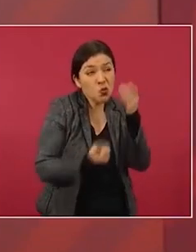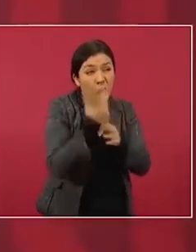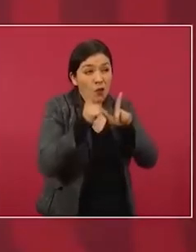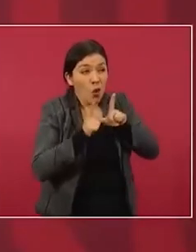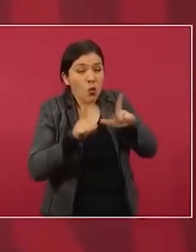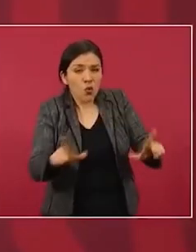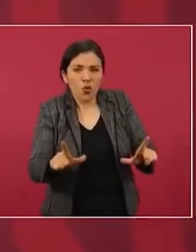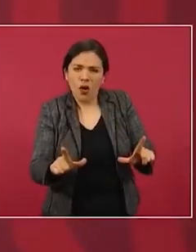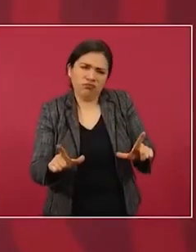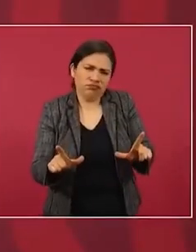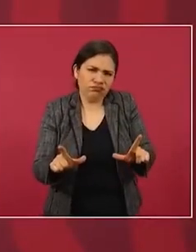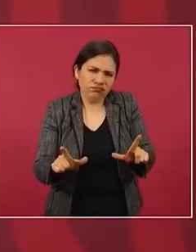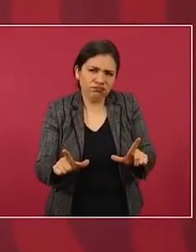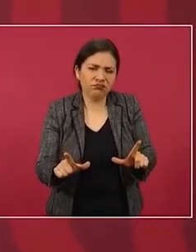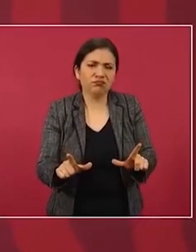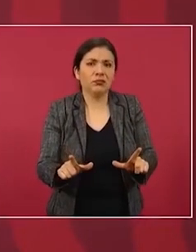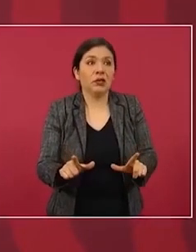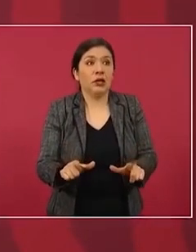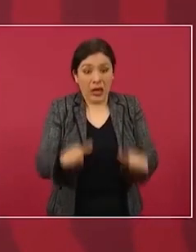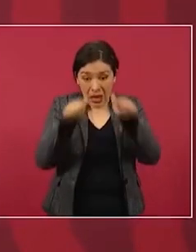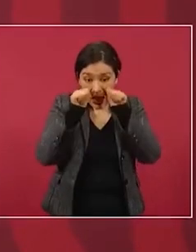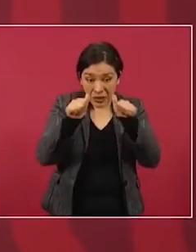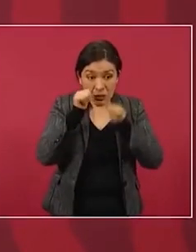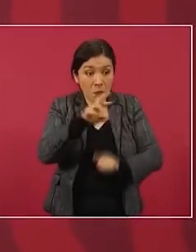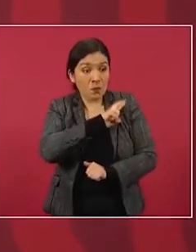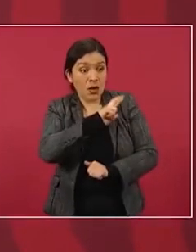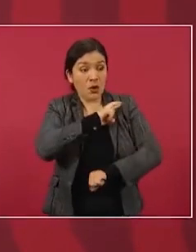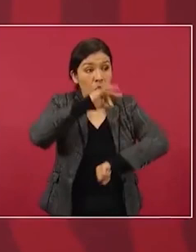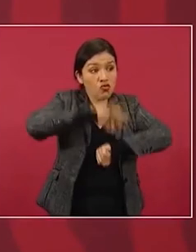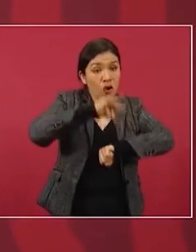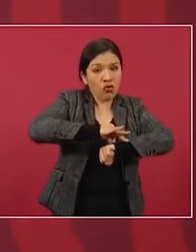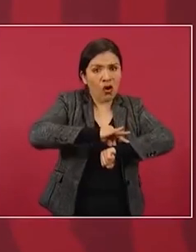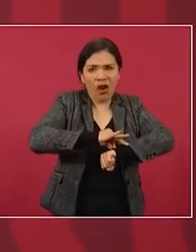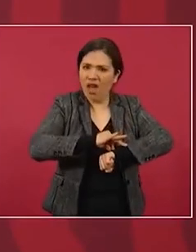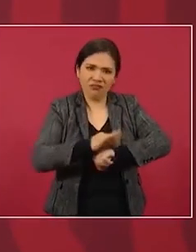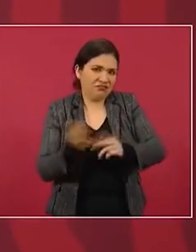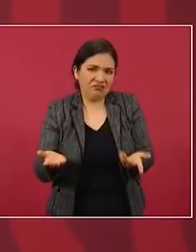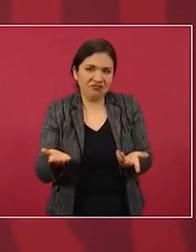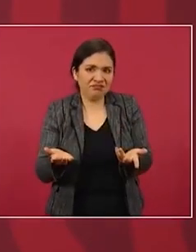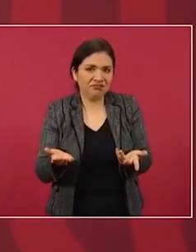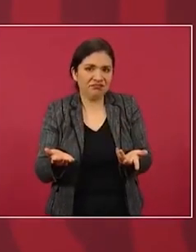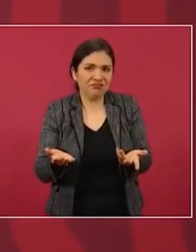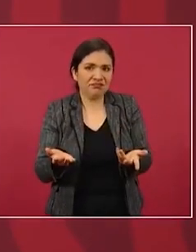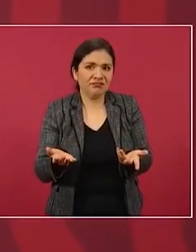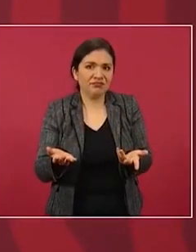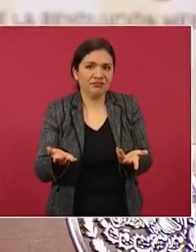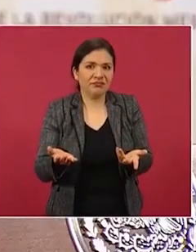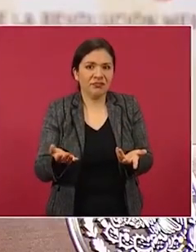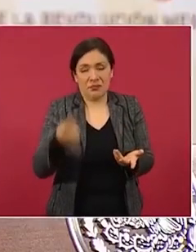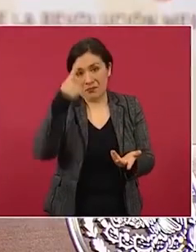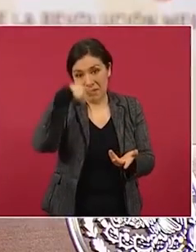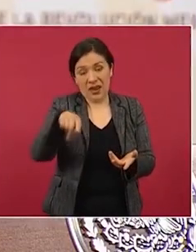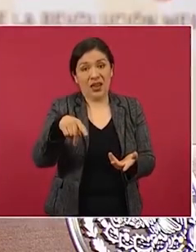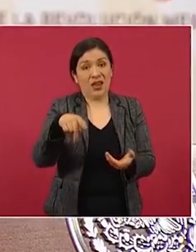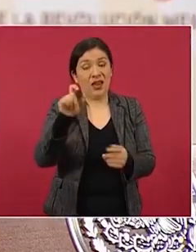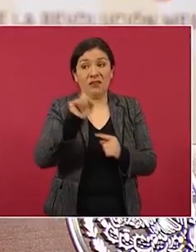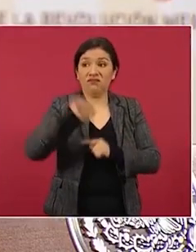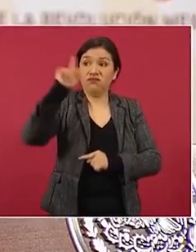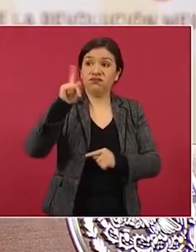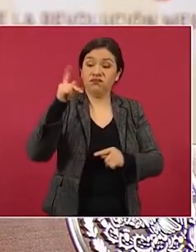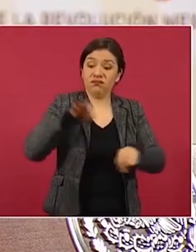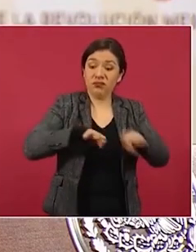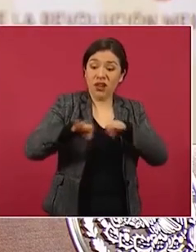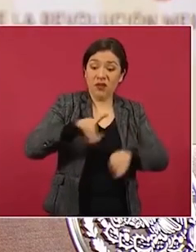no hay atención médica privada para los altos funcionarios